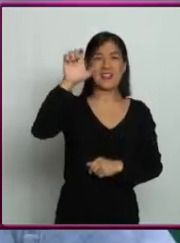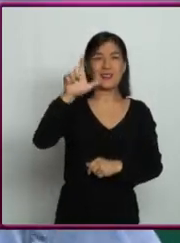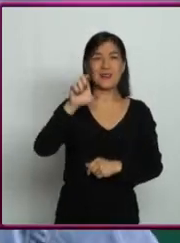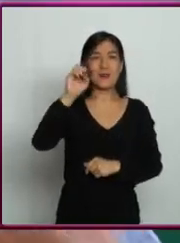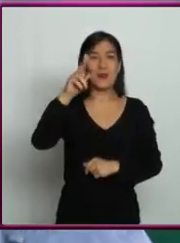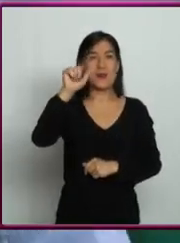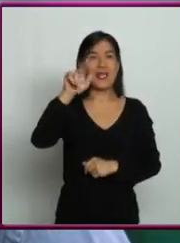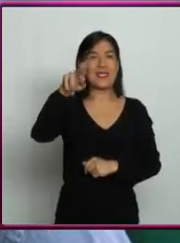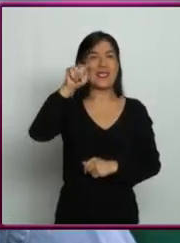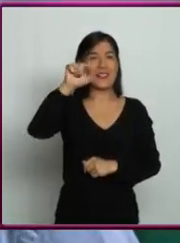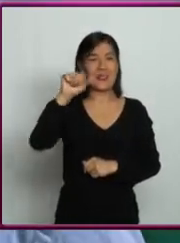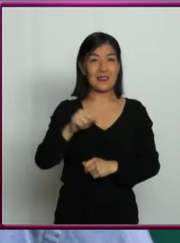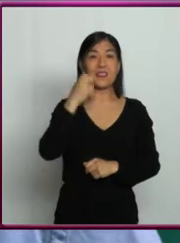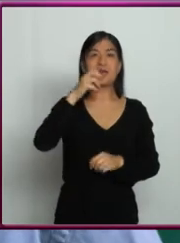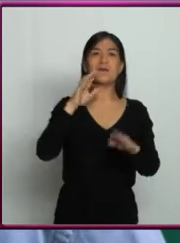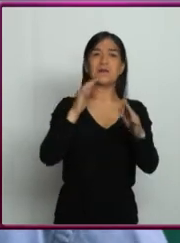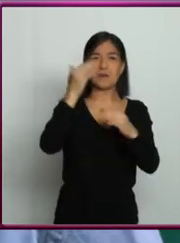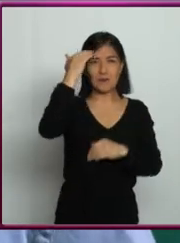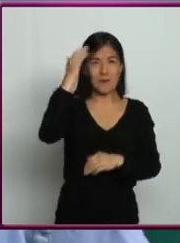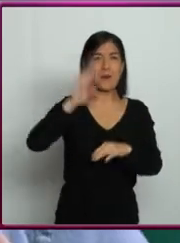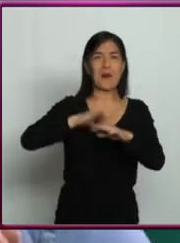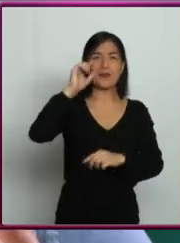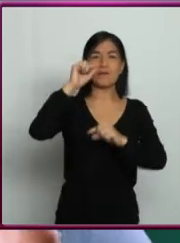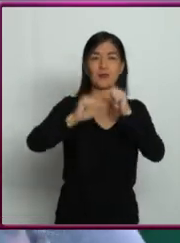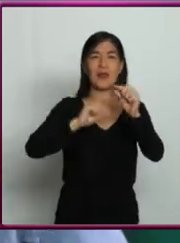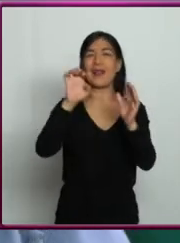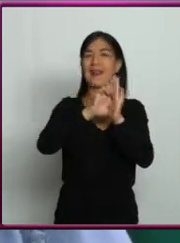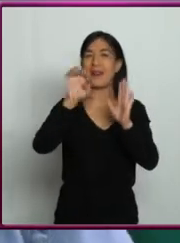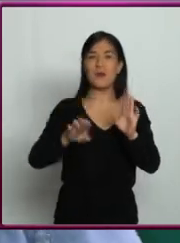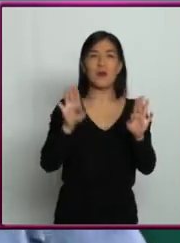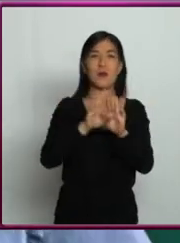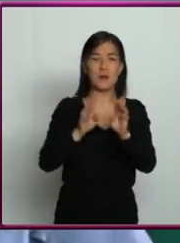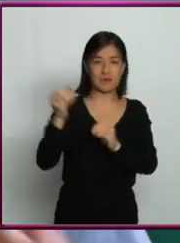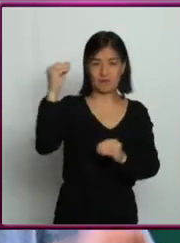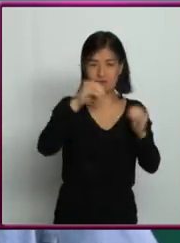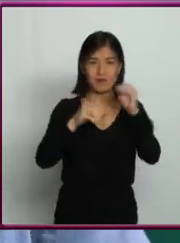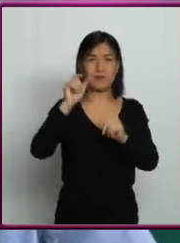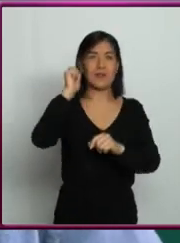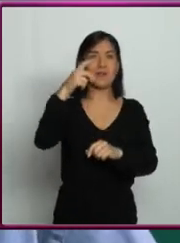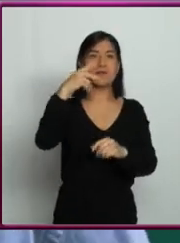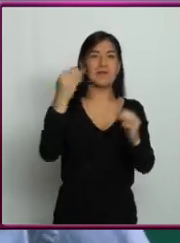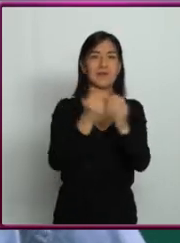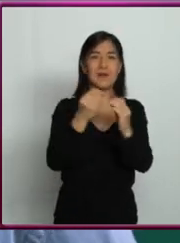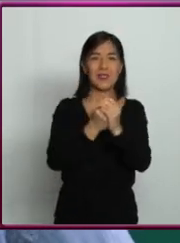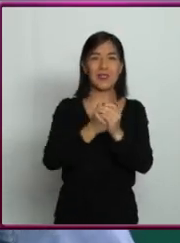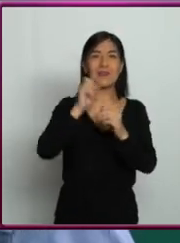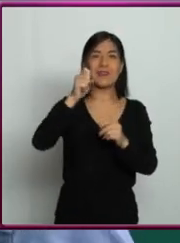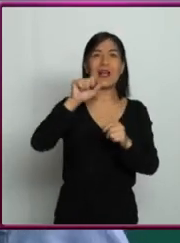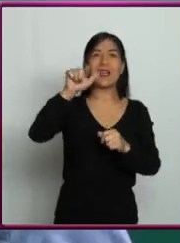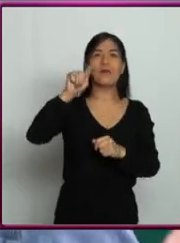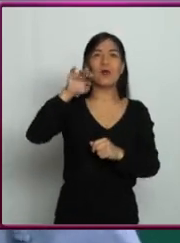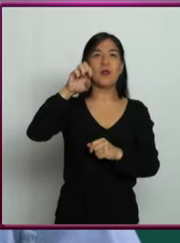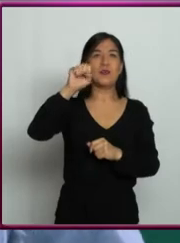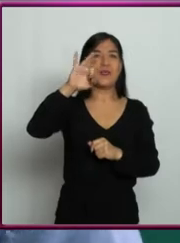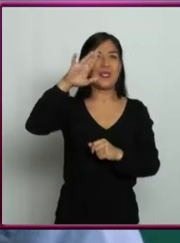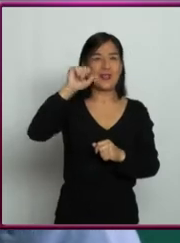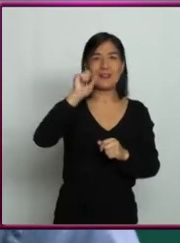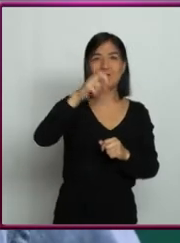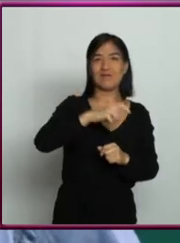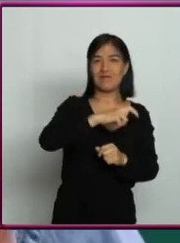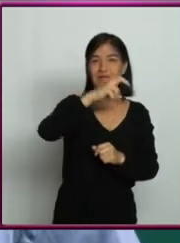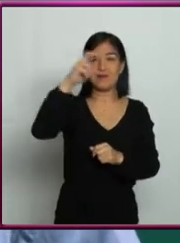conocemos más y más, como por ejemplo la composición química de sus atmósferas, lo que es crucial para saber si son